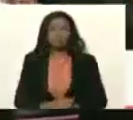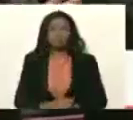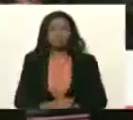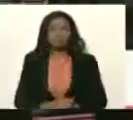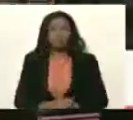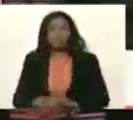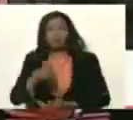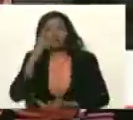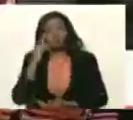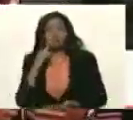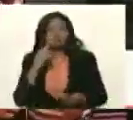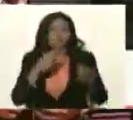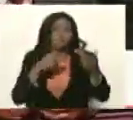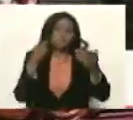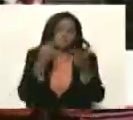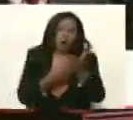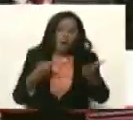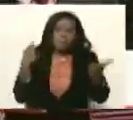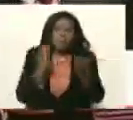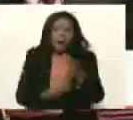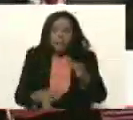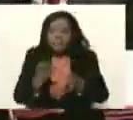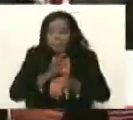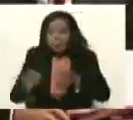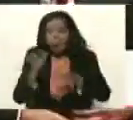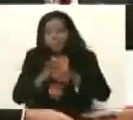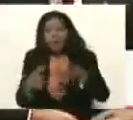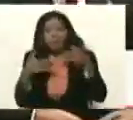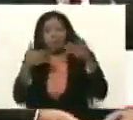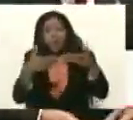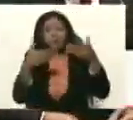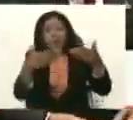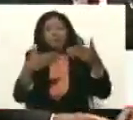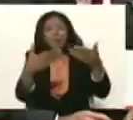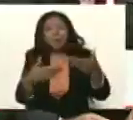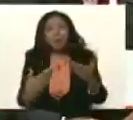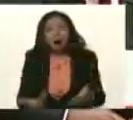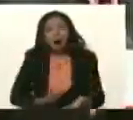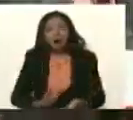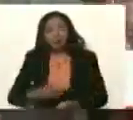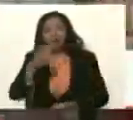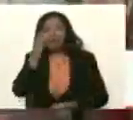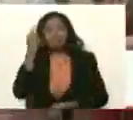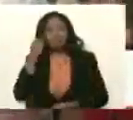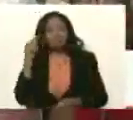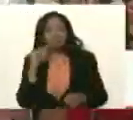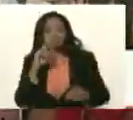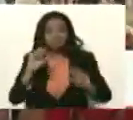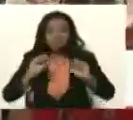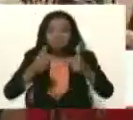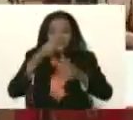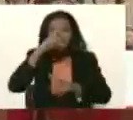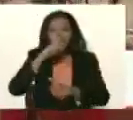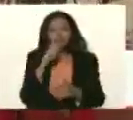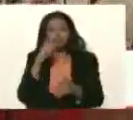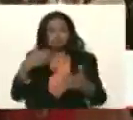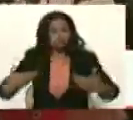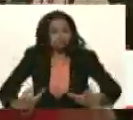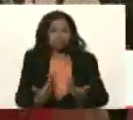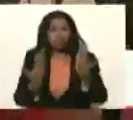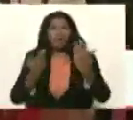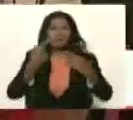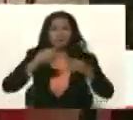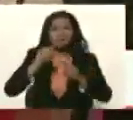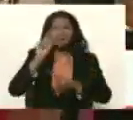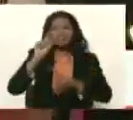Bolívar sobre Bolívar, Petro sobre Petro a ustedes, los alcaldes, las alcaldesas, para arrancar el año con ganas, pero